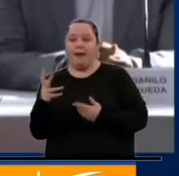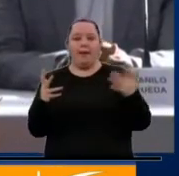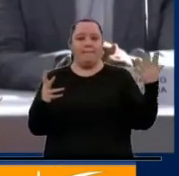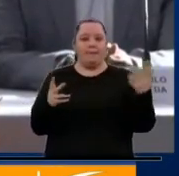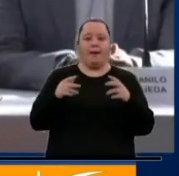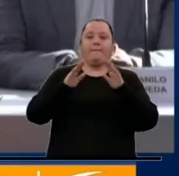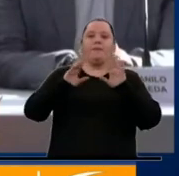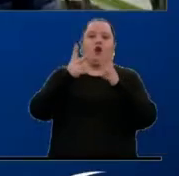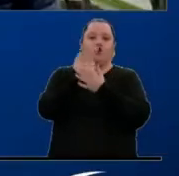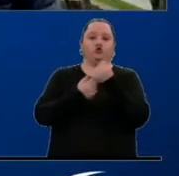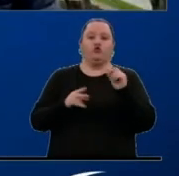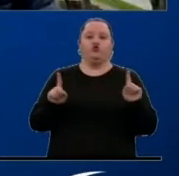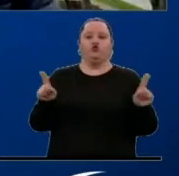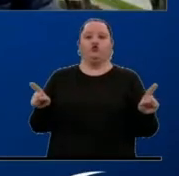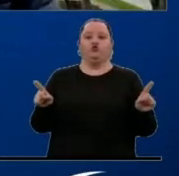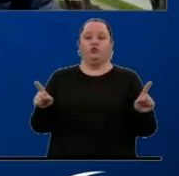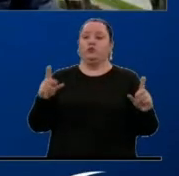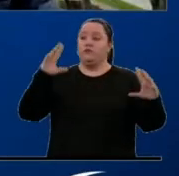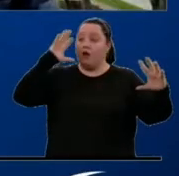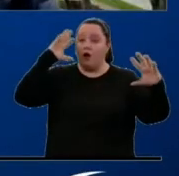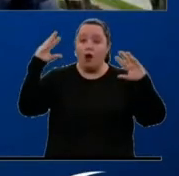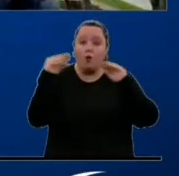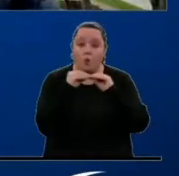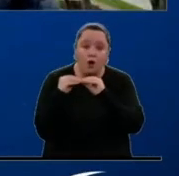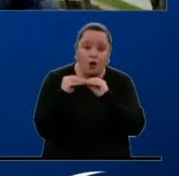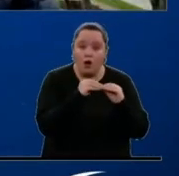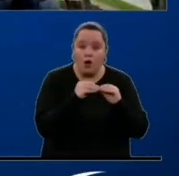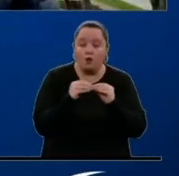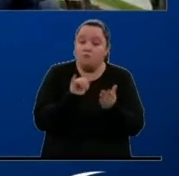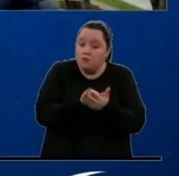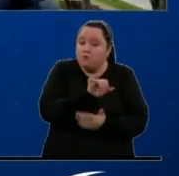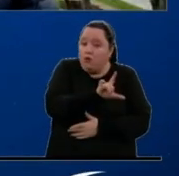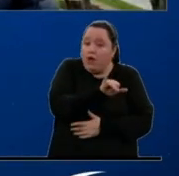bilateralmente. O sea, en consenso, lo que dice el ELN, ¿no?